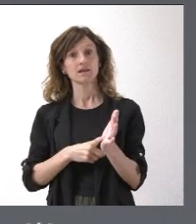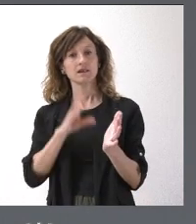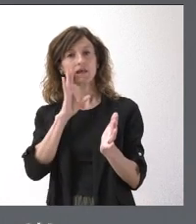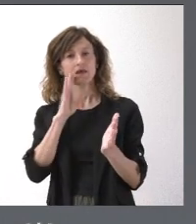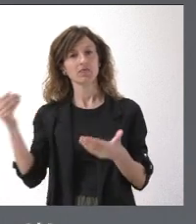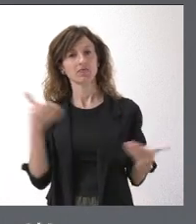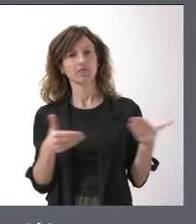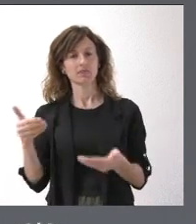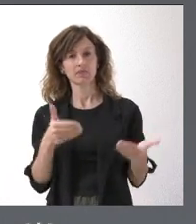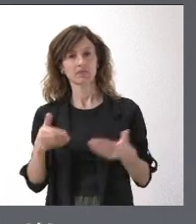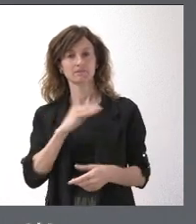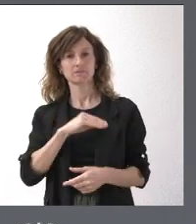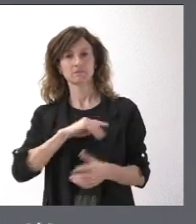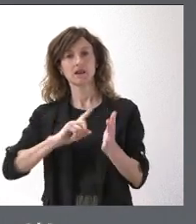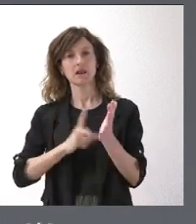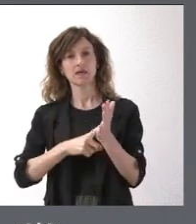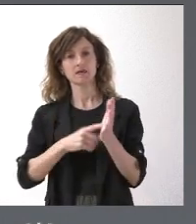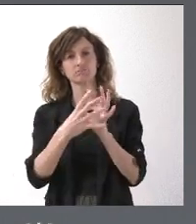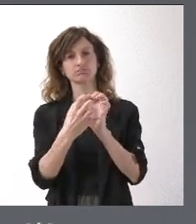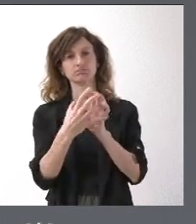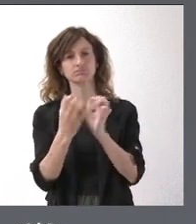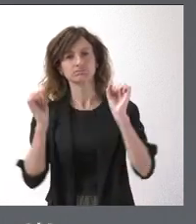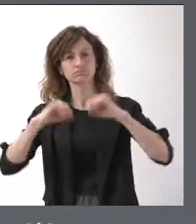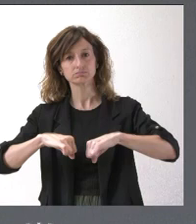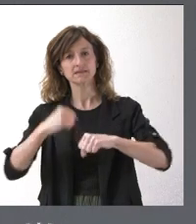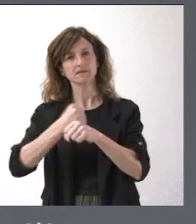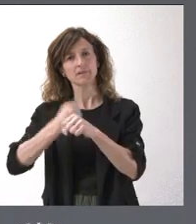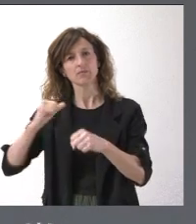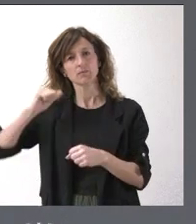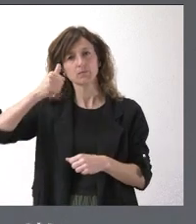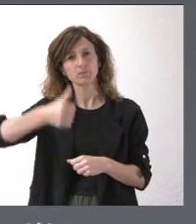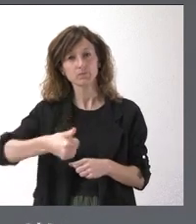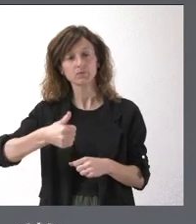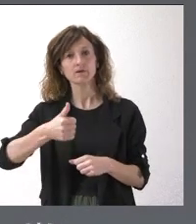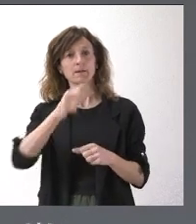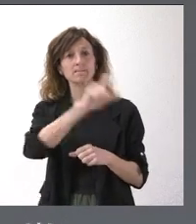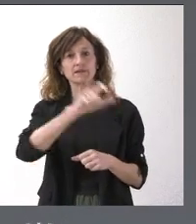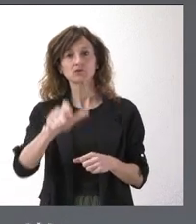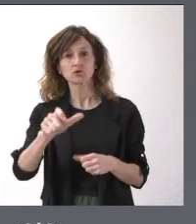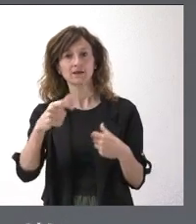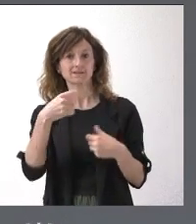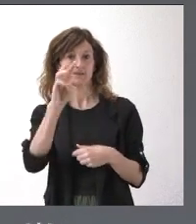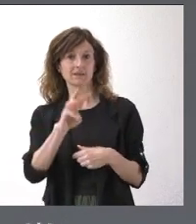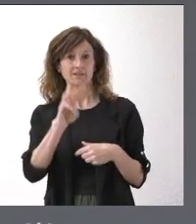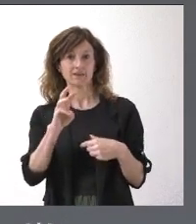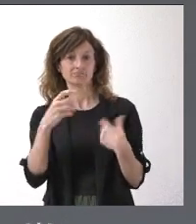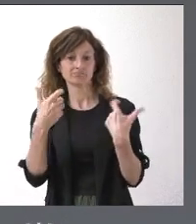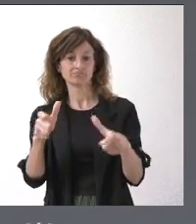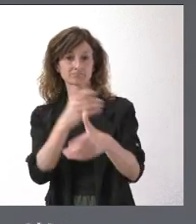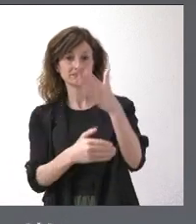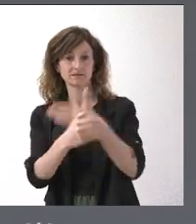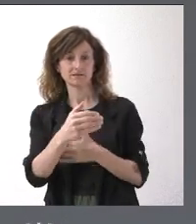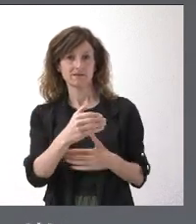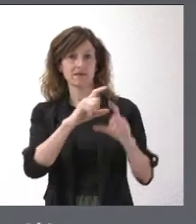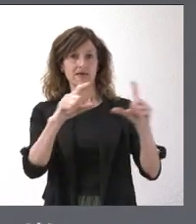demandada, de una ley muy consensuada, sobre todo, y muy trabajada con las personas del tercer sector, con las entidades del